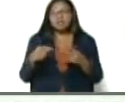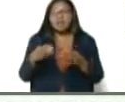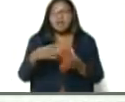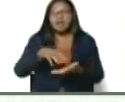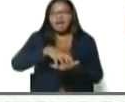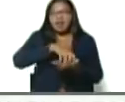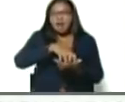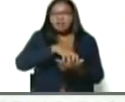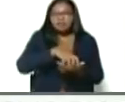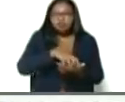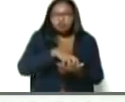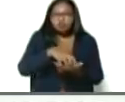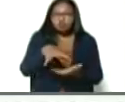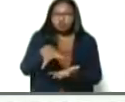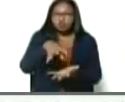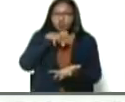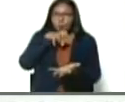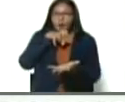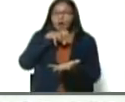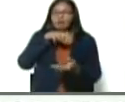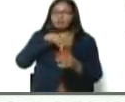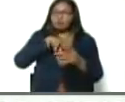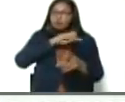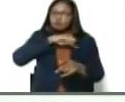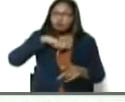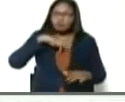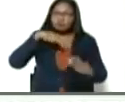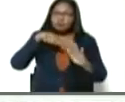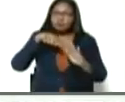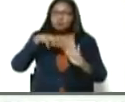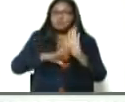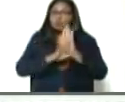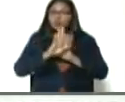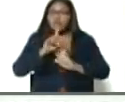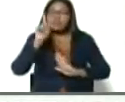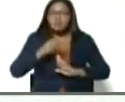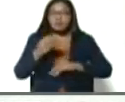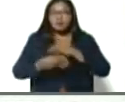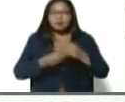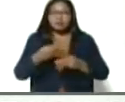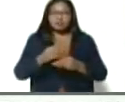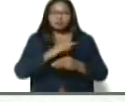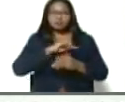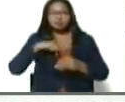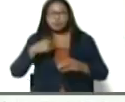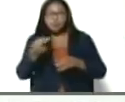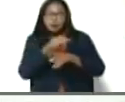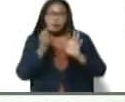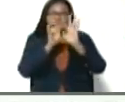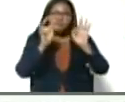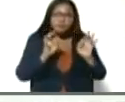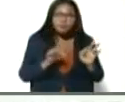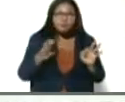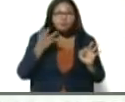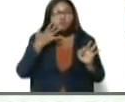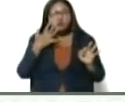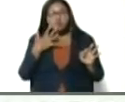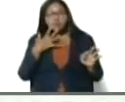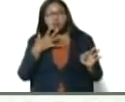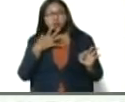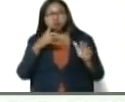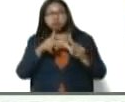tecnología en el país hemos logrado desarrollar. Y de esa manera procurar que todo lo que es el ámbito